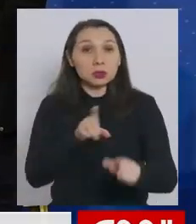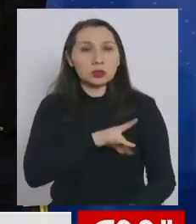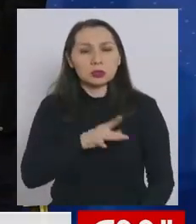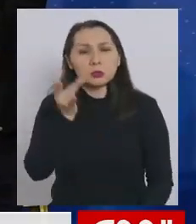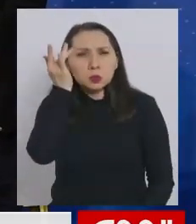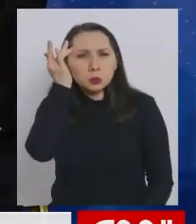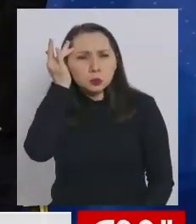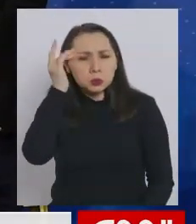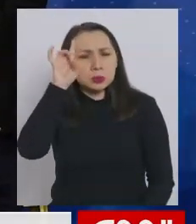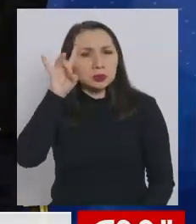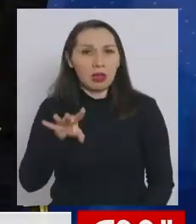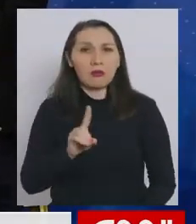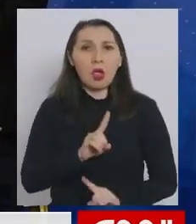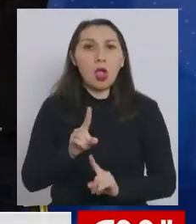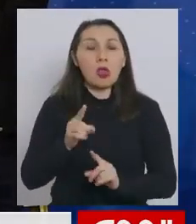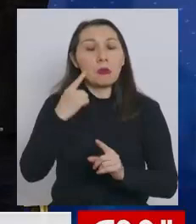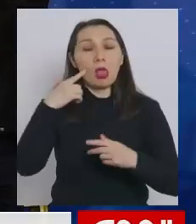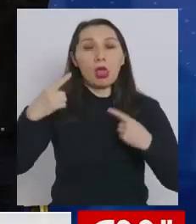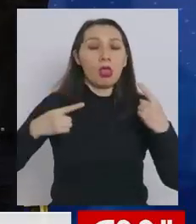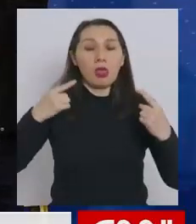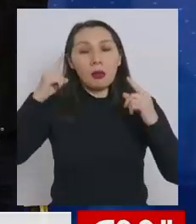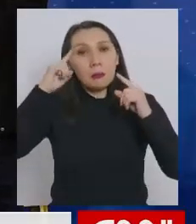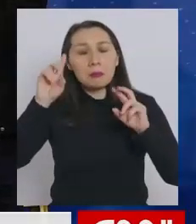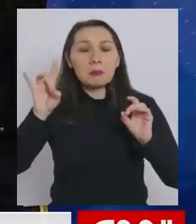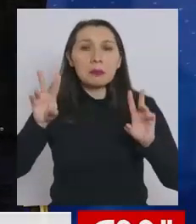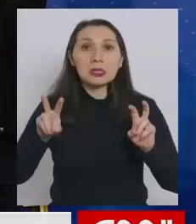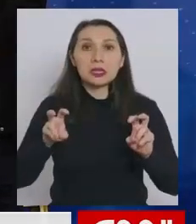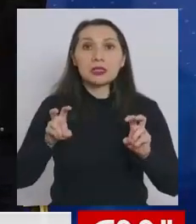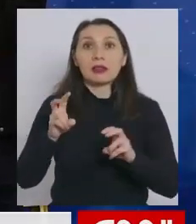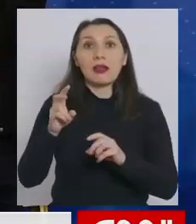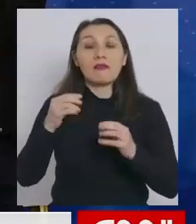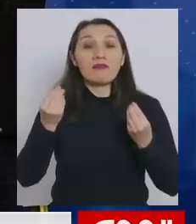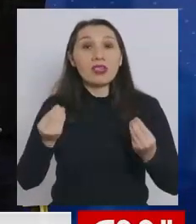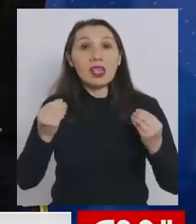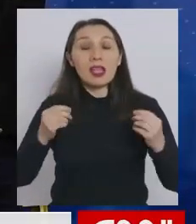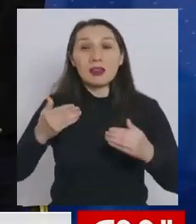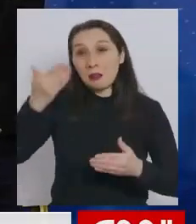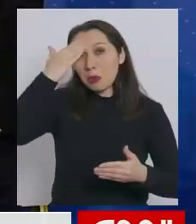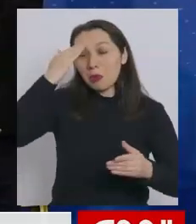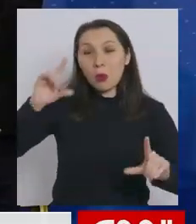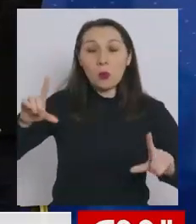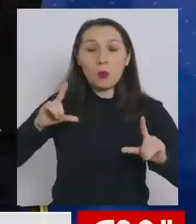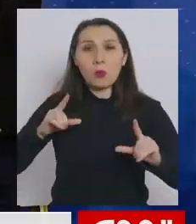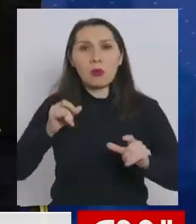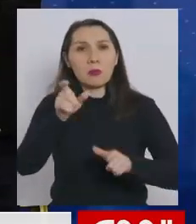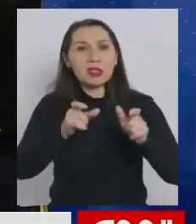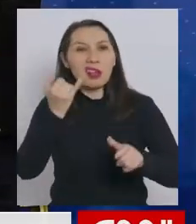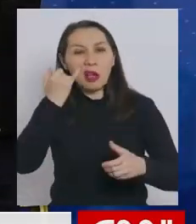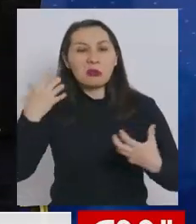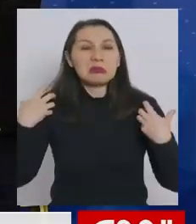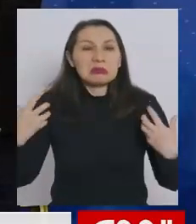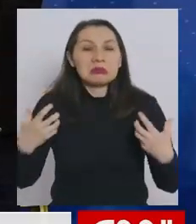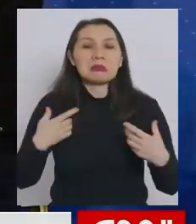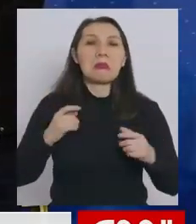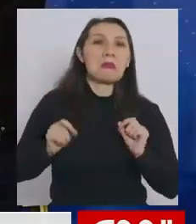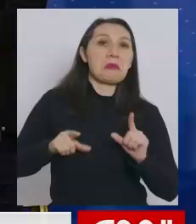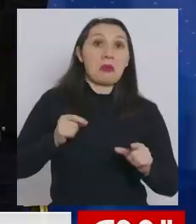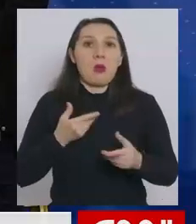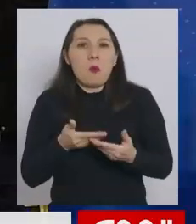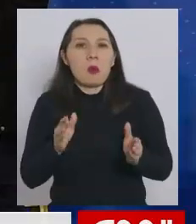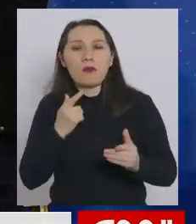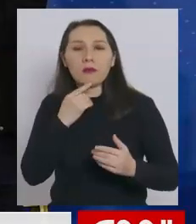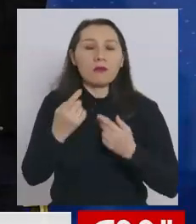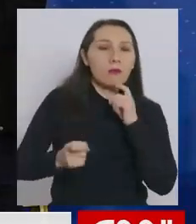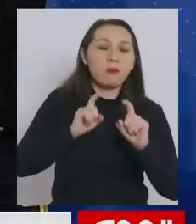inteligentes. No se dejen escandilar por los cantos de sirena, por los populistas, por los irresponsables, por los demagogos que están dispuestos a